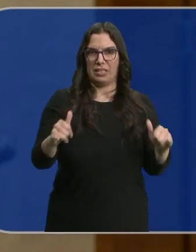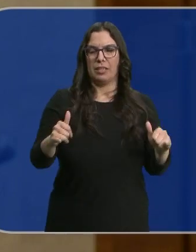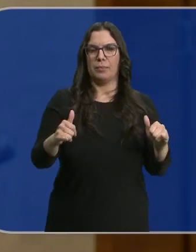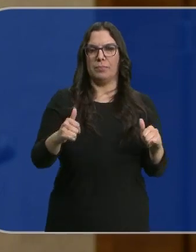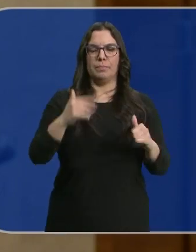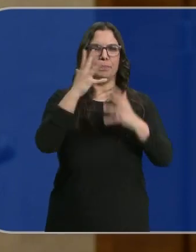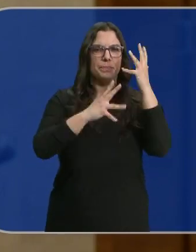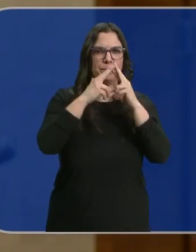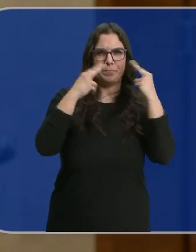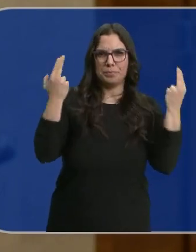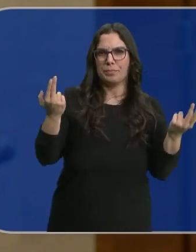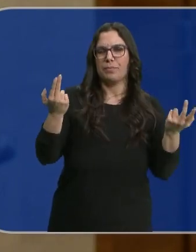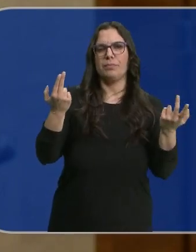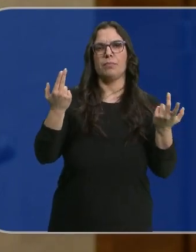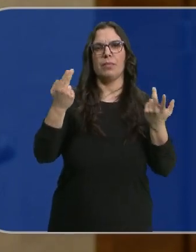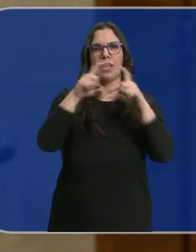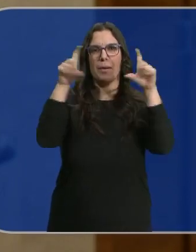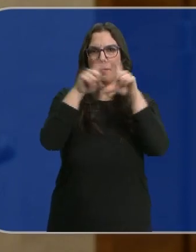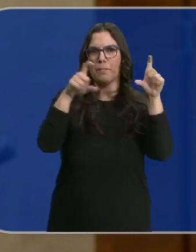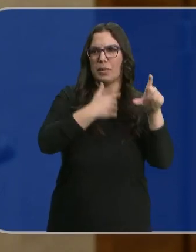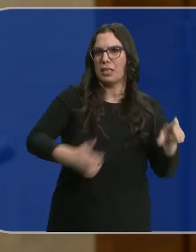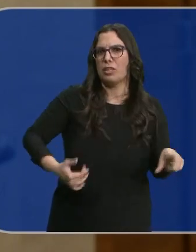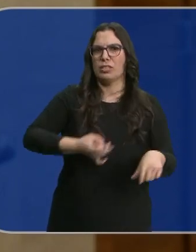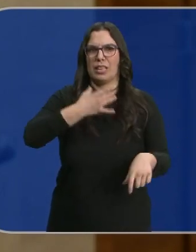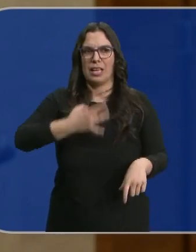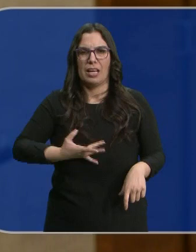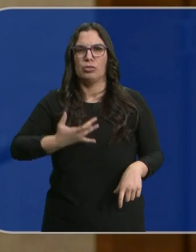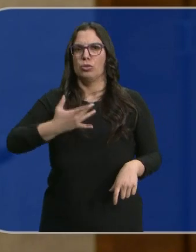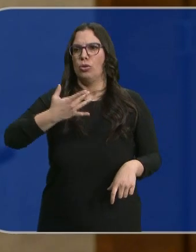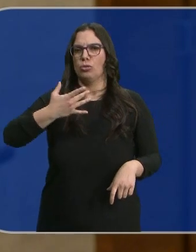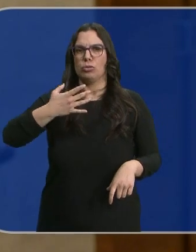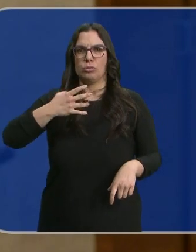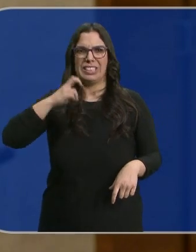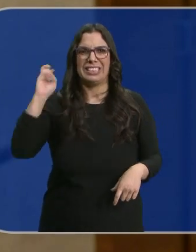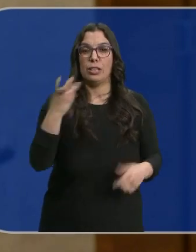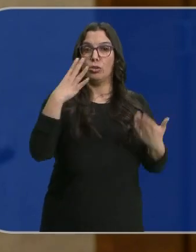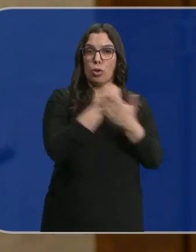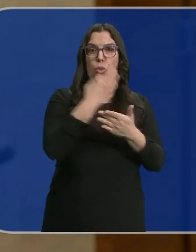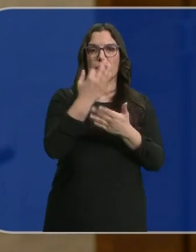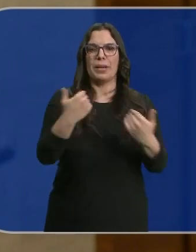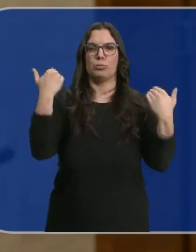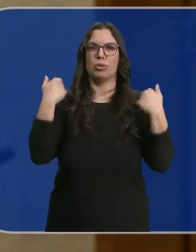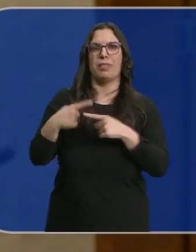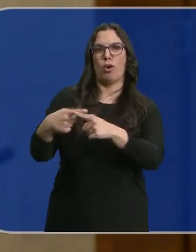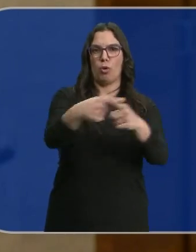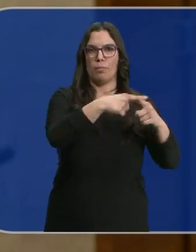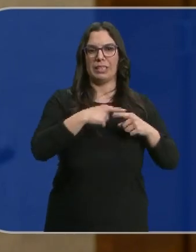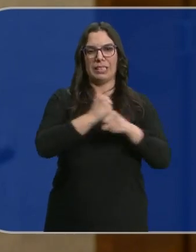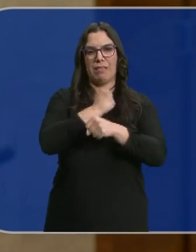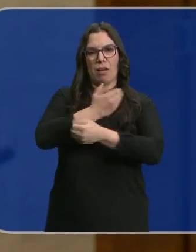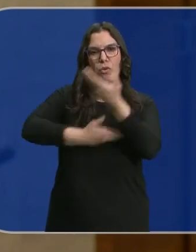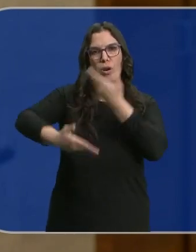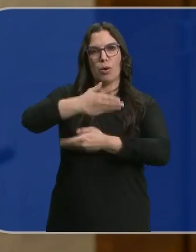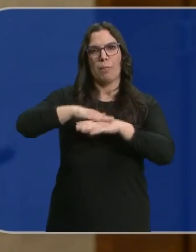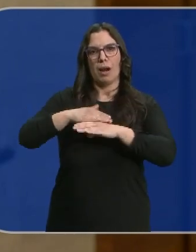tanto las administraciones, como los agentes sociales que estaban presentes, como los empresarios, todo el mundo debe de corresponsabilizarse y trabajar y